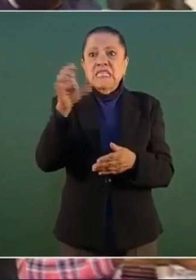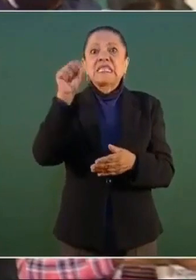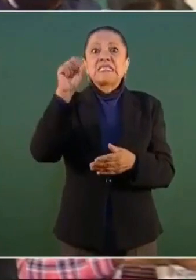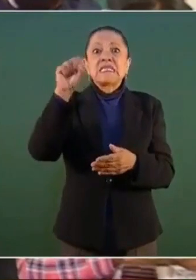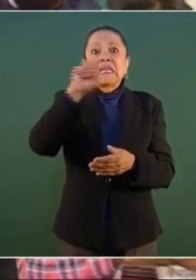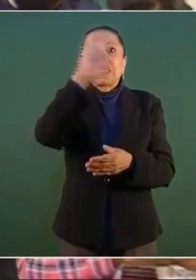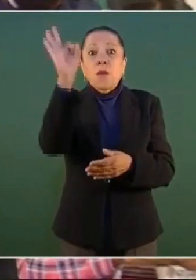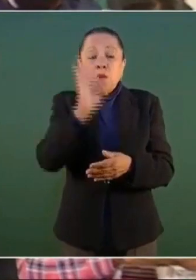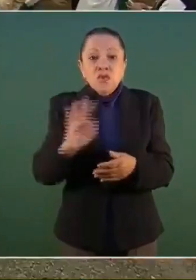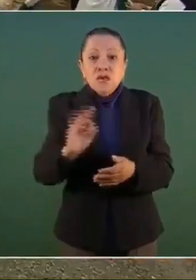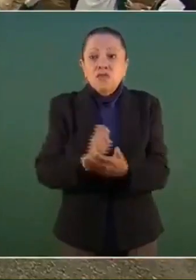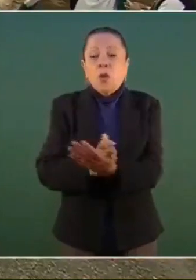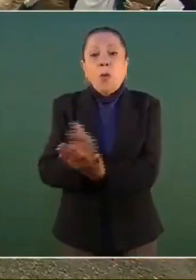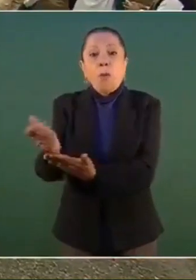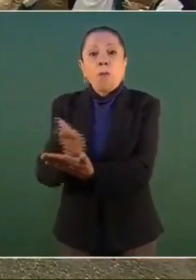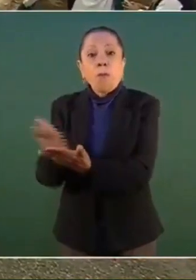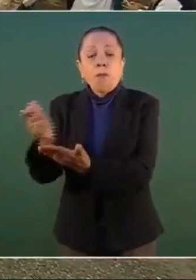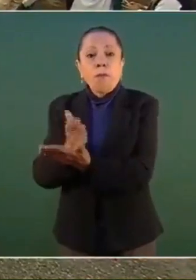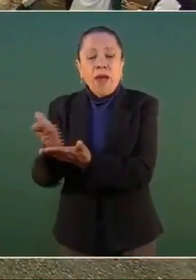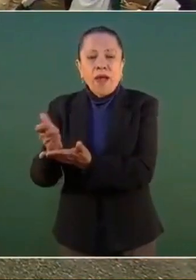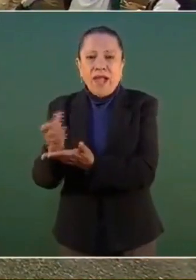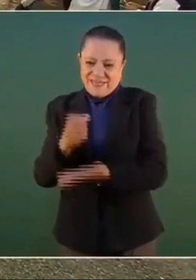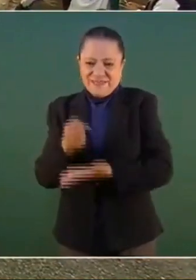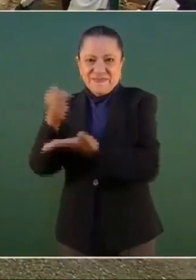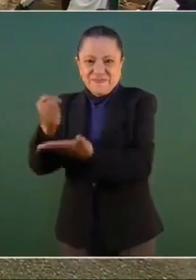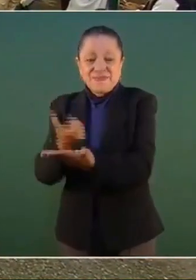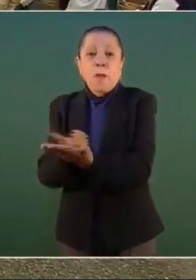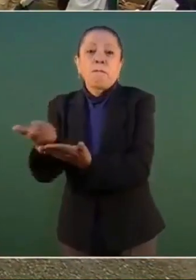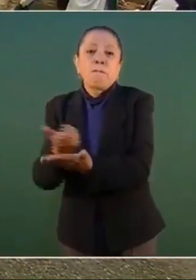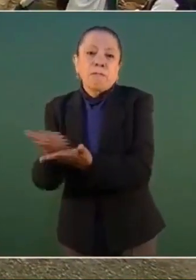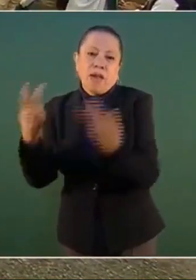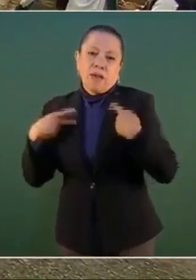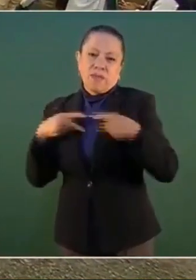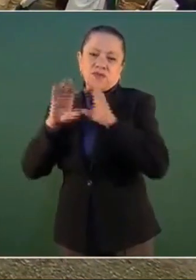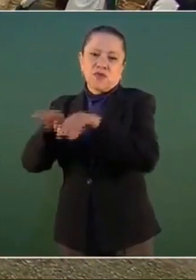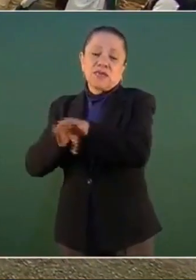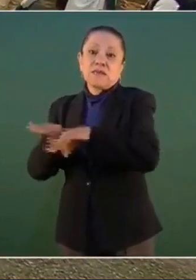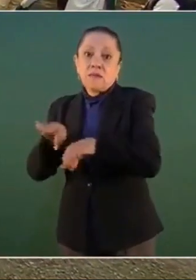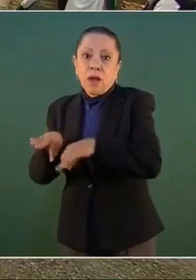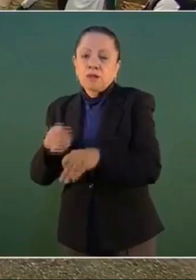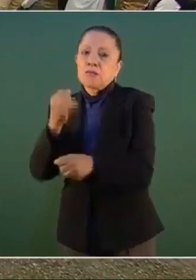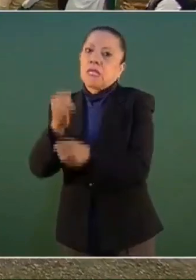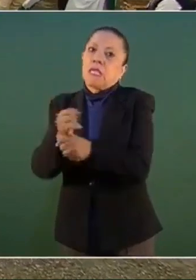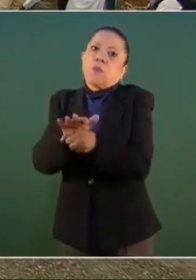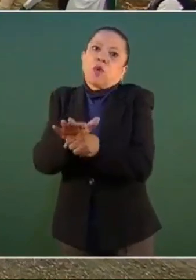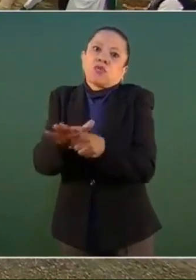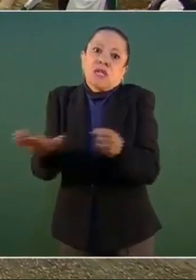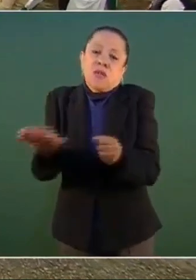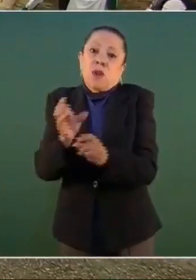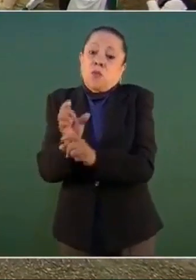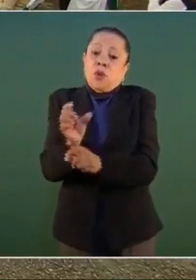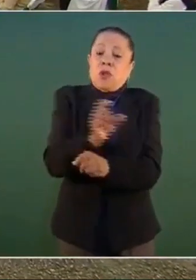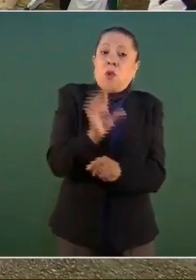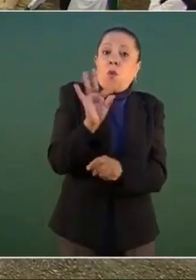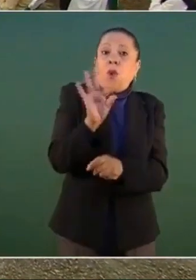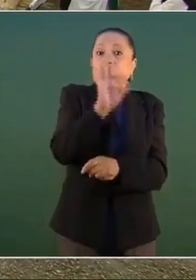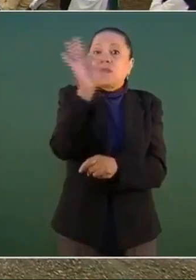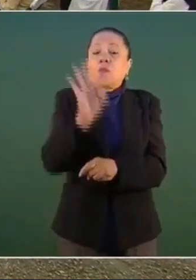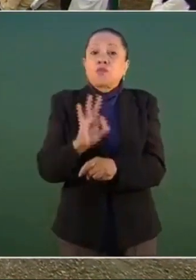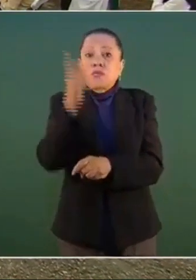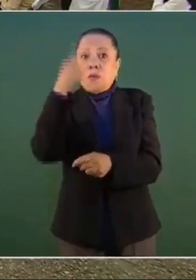nómina de su presupuesto, lo que hace imposible pagar el adeudo, ya que el sobrante es poco a lo que se